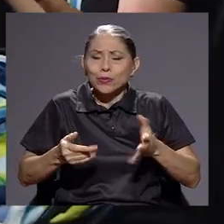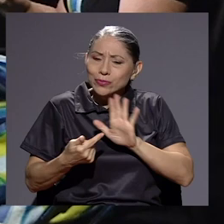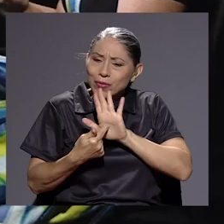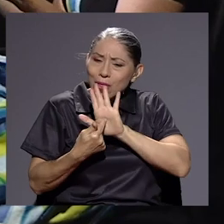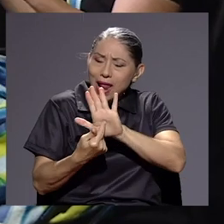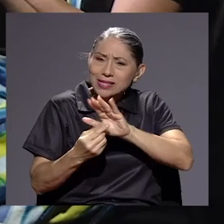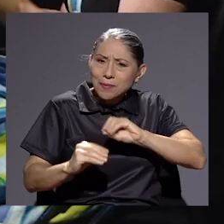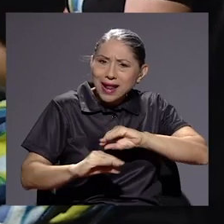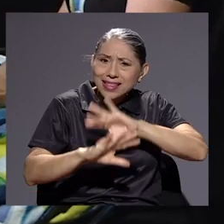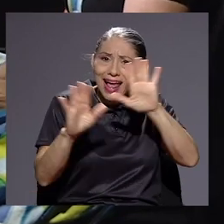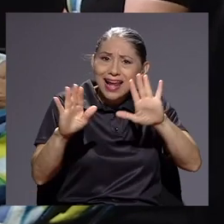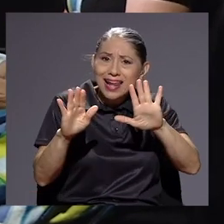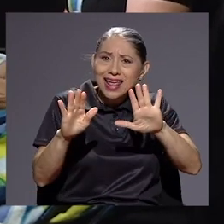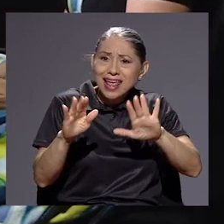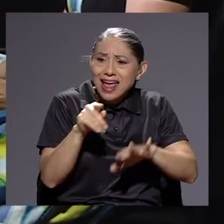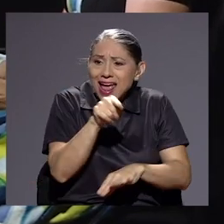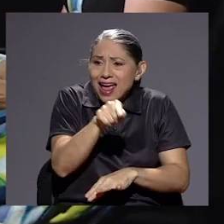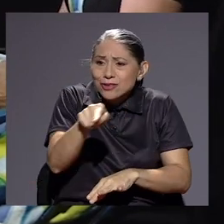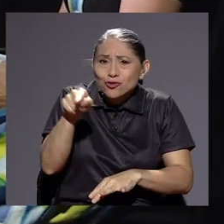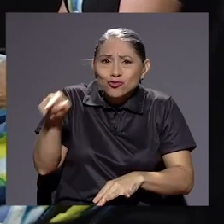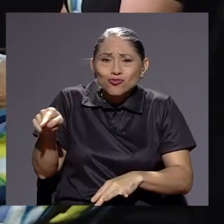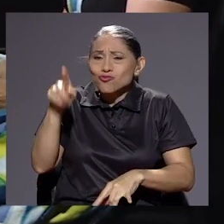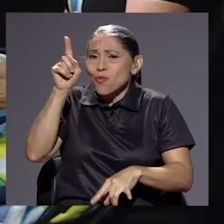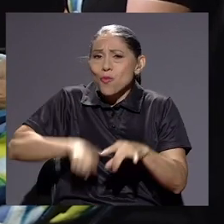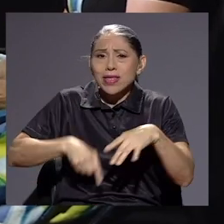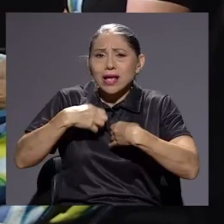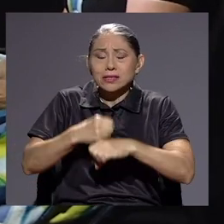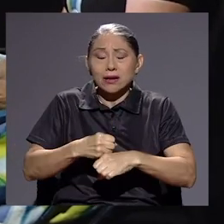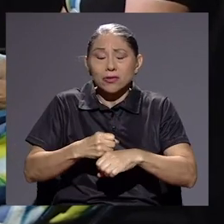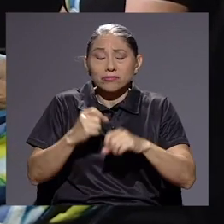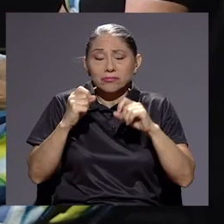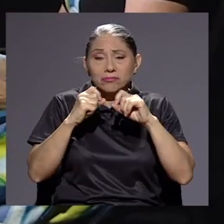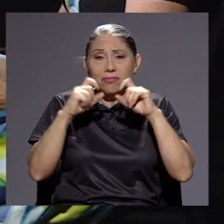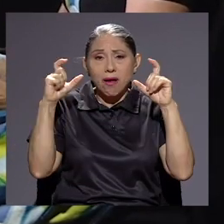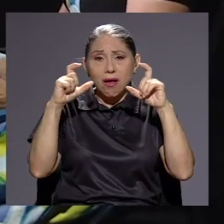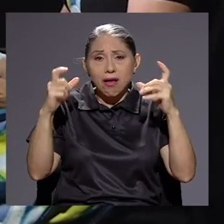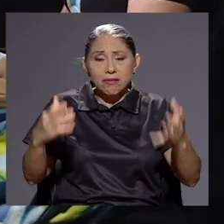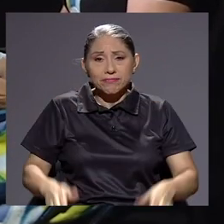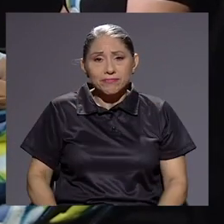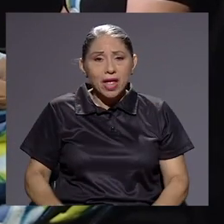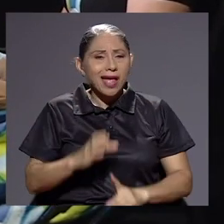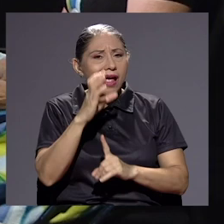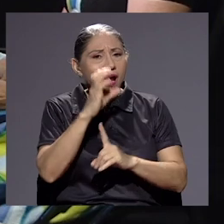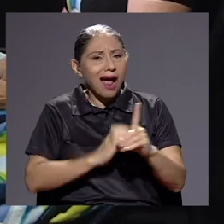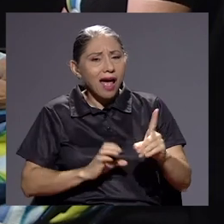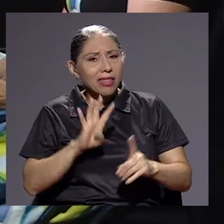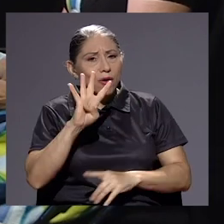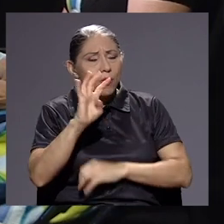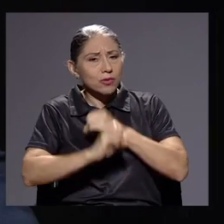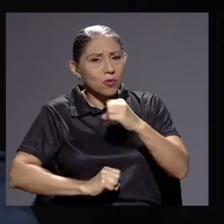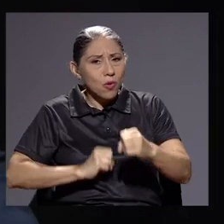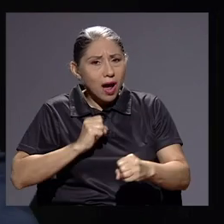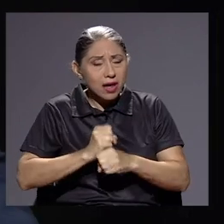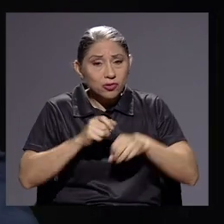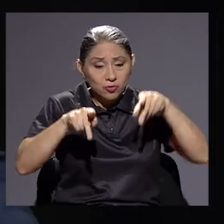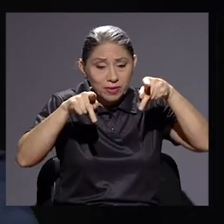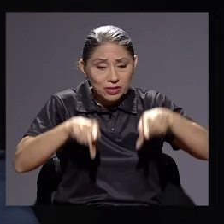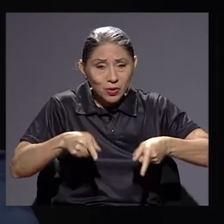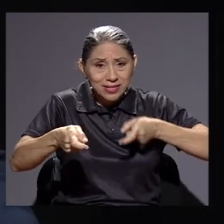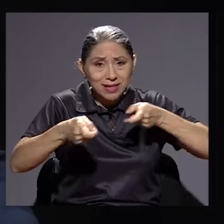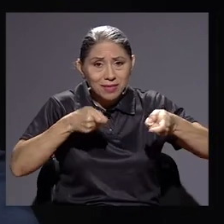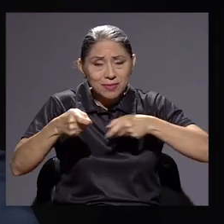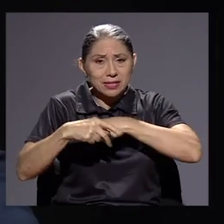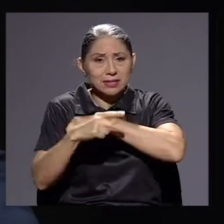transparentarla entre ellos mismos no lo pueden hacer. Y eso es impresionante. Cada cuatro años tenemos personas que administran el país